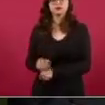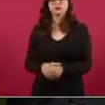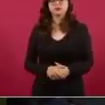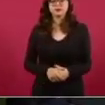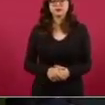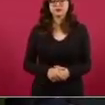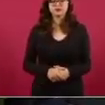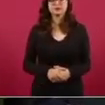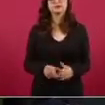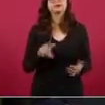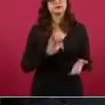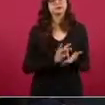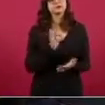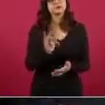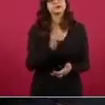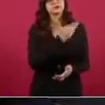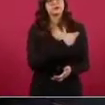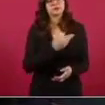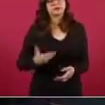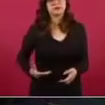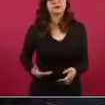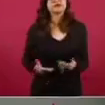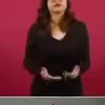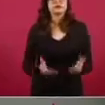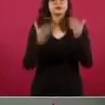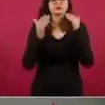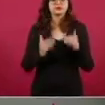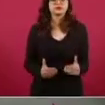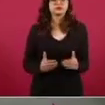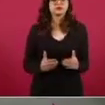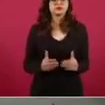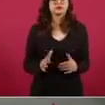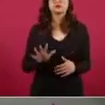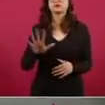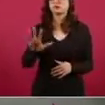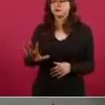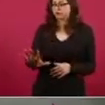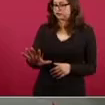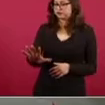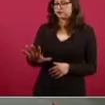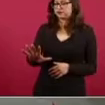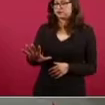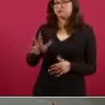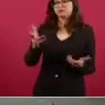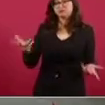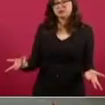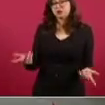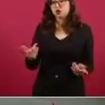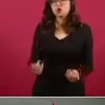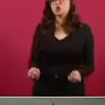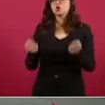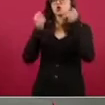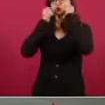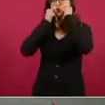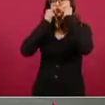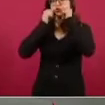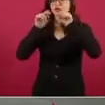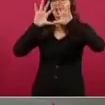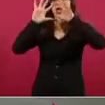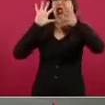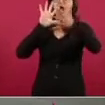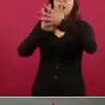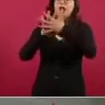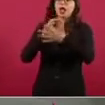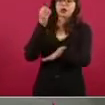Gracias, presidente. Preguntarle en segunda instancia, ya se han cumplido. manera la jaula, aunque sea de oro, no deja